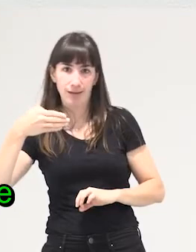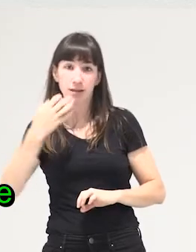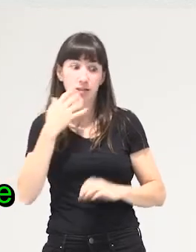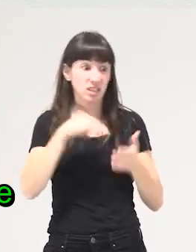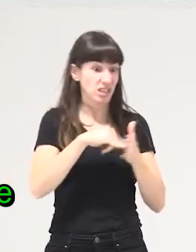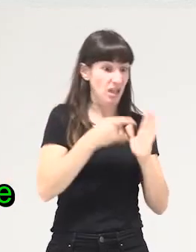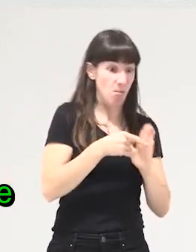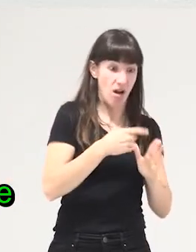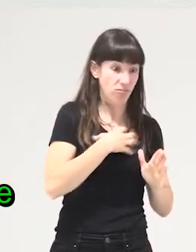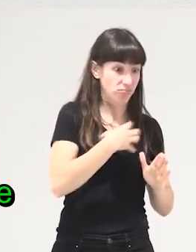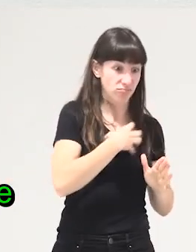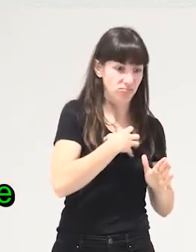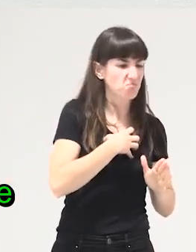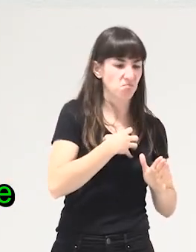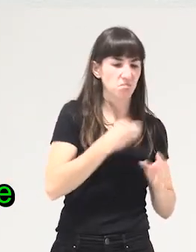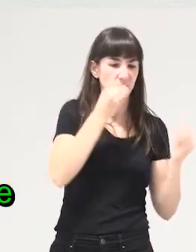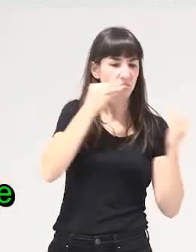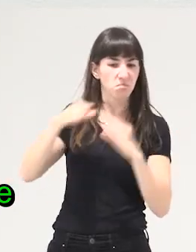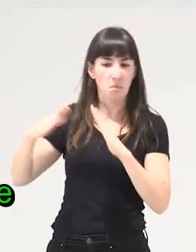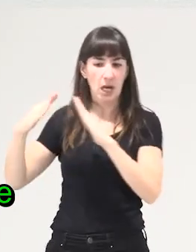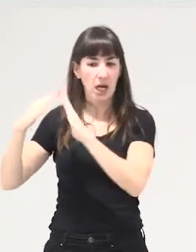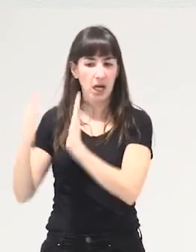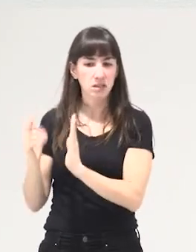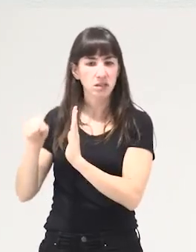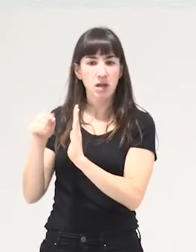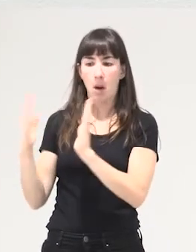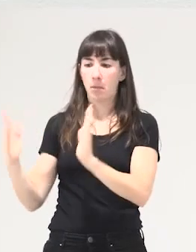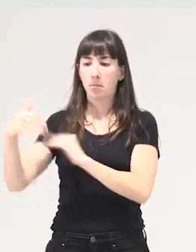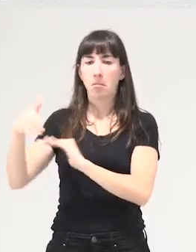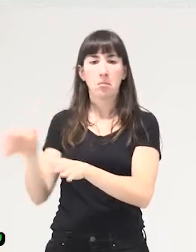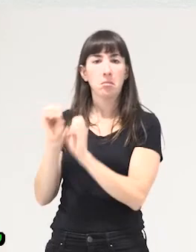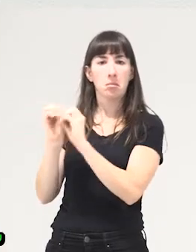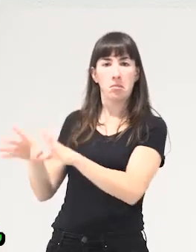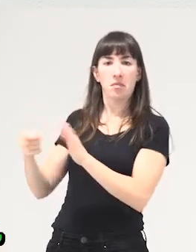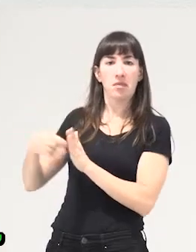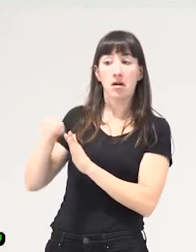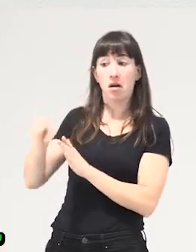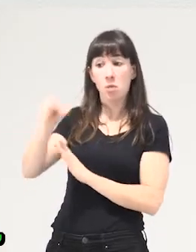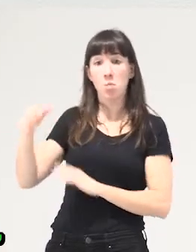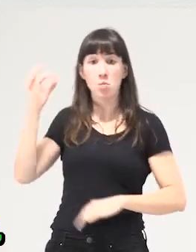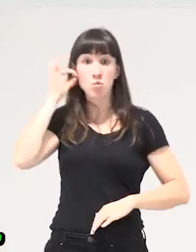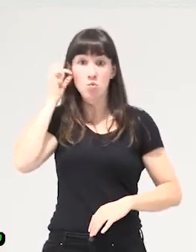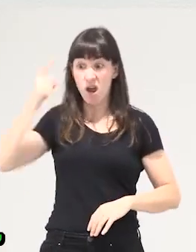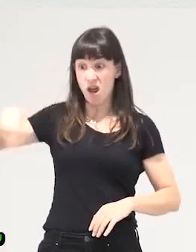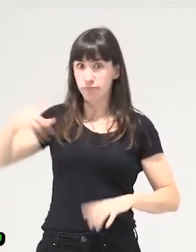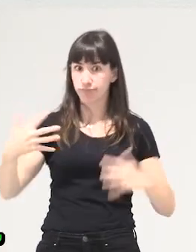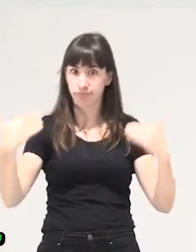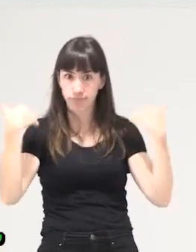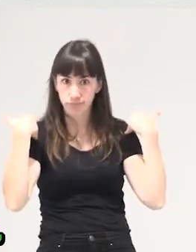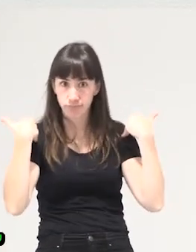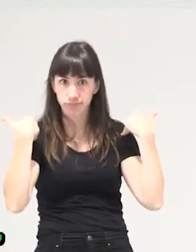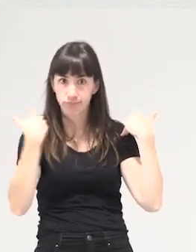cuatro paredes lo encierran las casas y lo convierte en el problemita de las mujeres que es resolver la vida en una economía donde la vida no es una